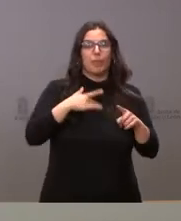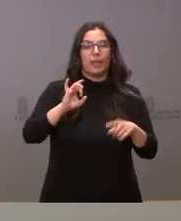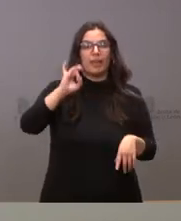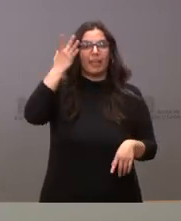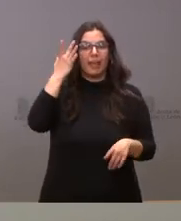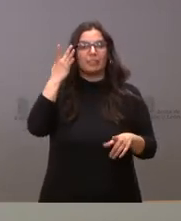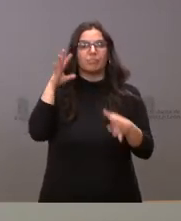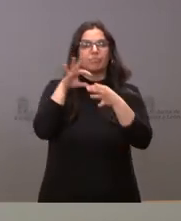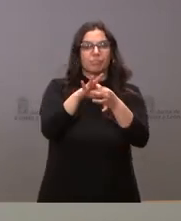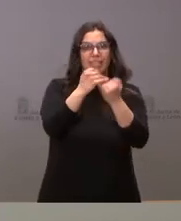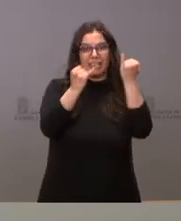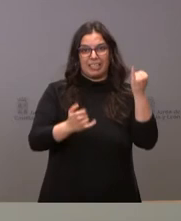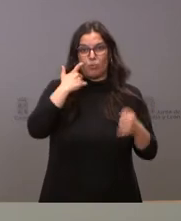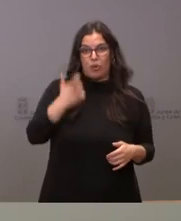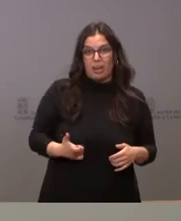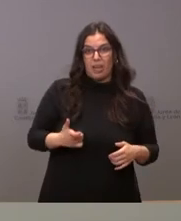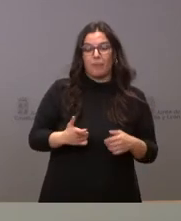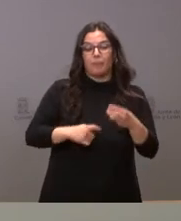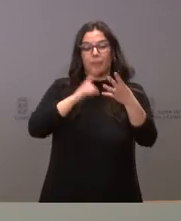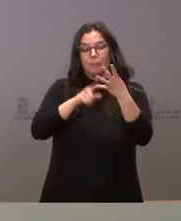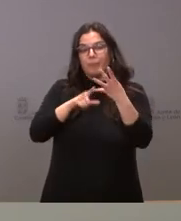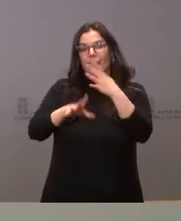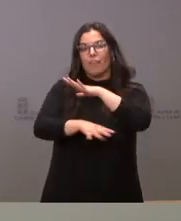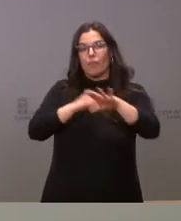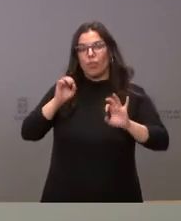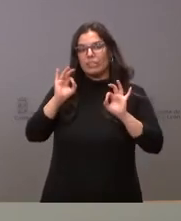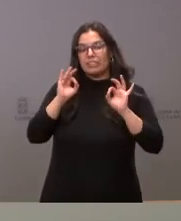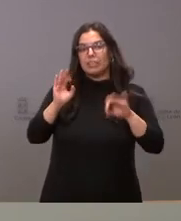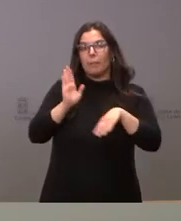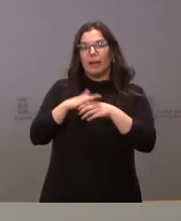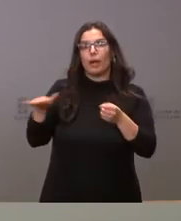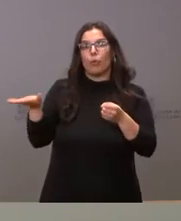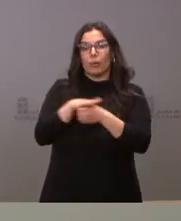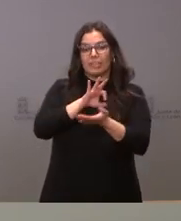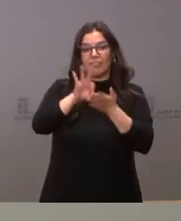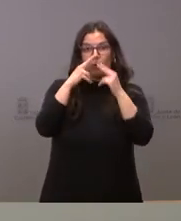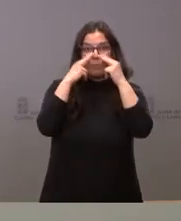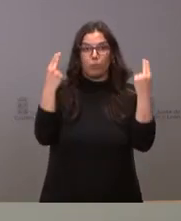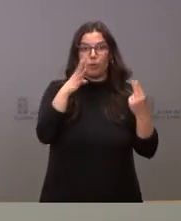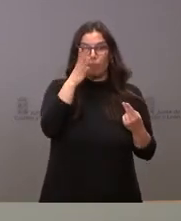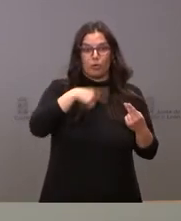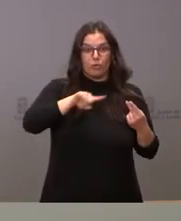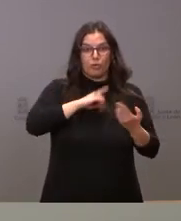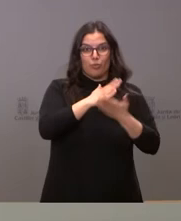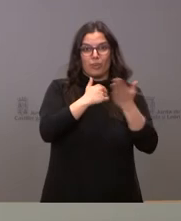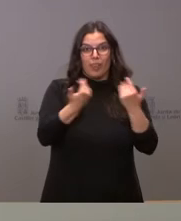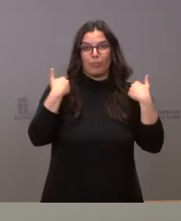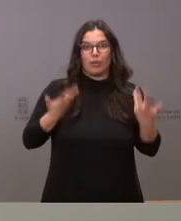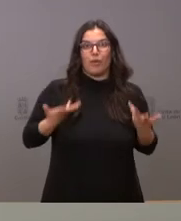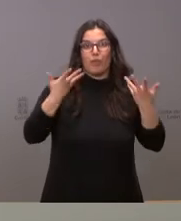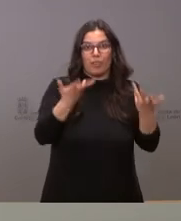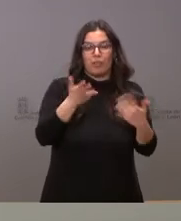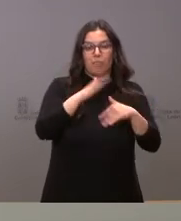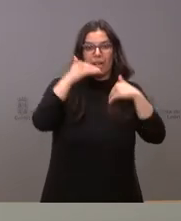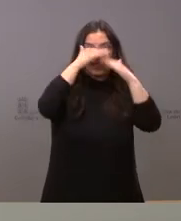vinculadas a esta crisis. Y, por último, se solicitaba un fondo para financiar los servicios públicos que estamos prestando las comunidades autónomas en